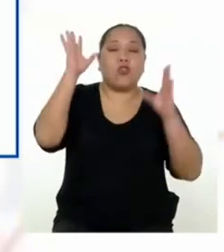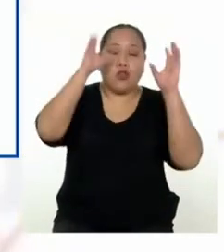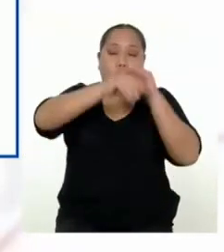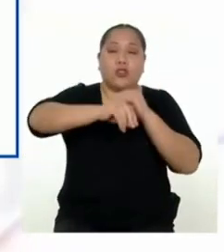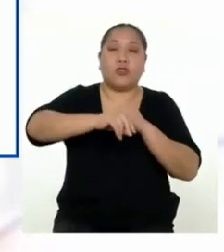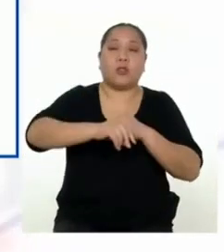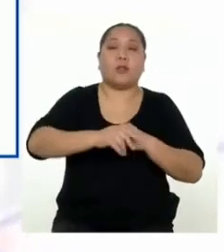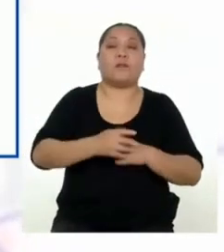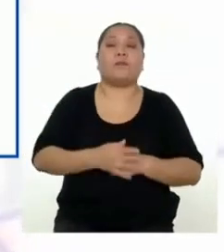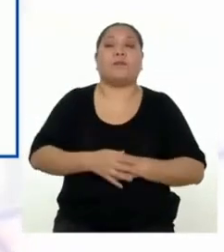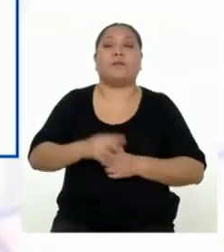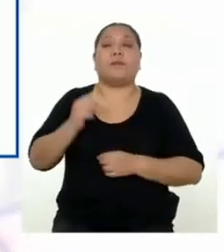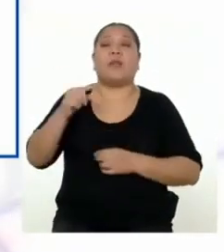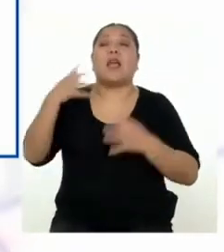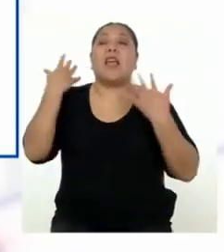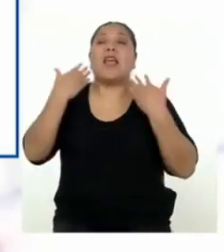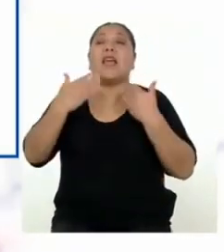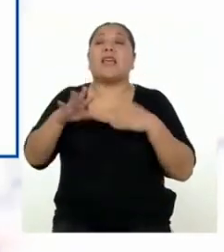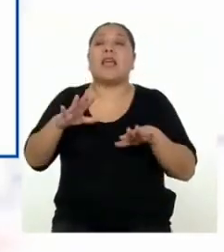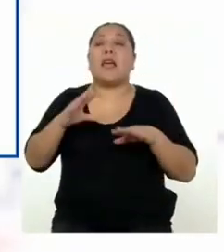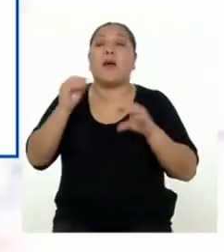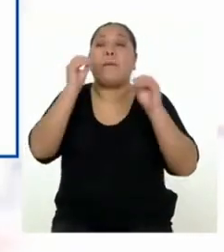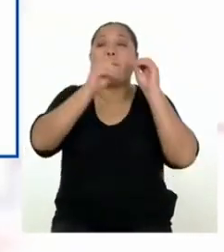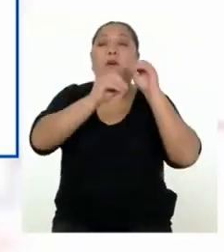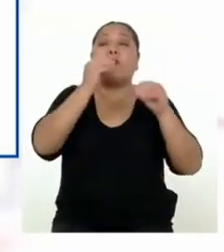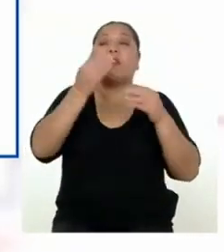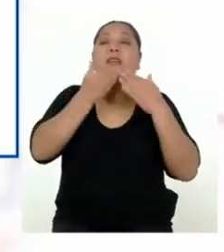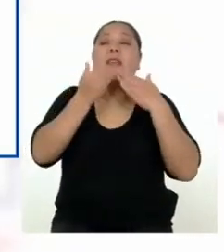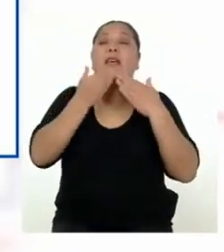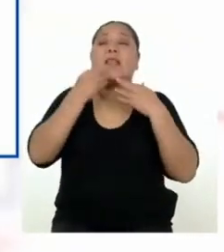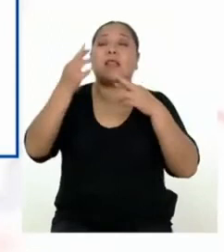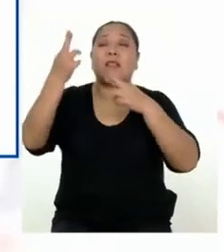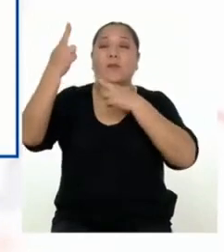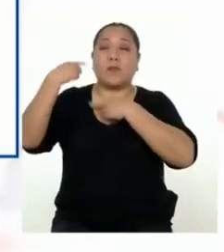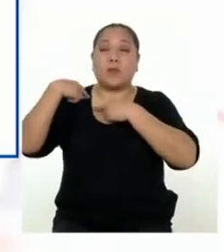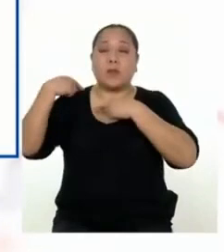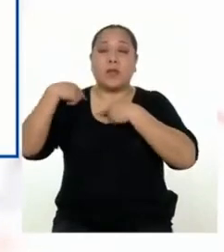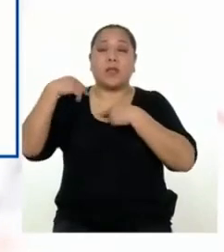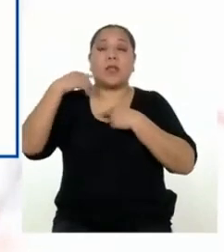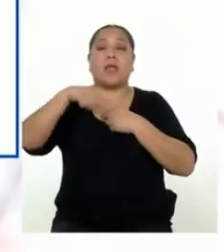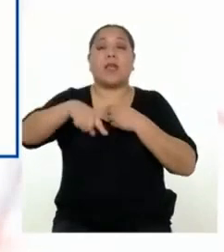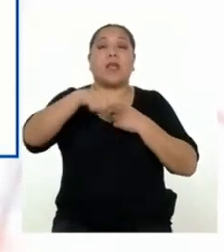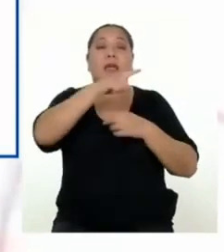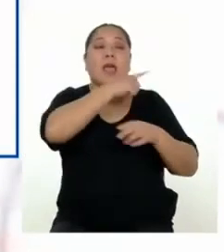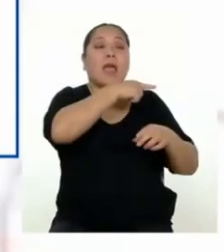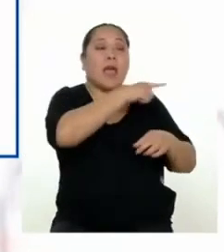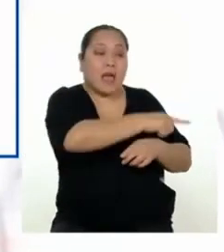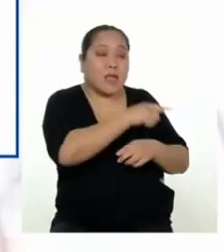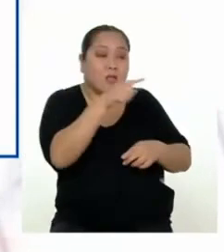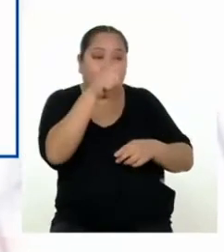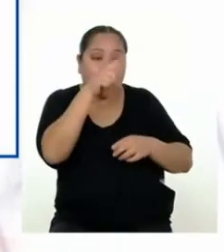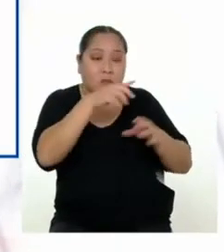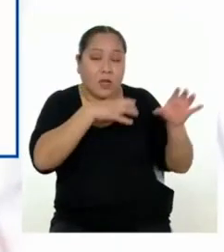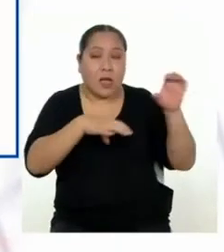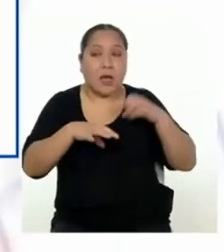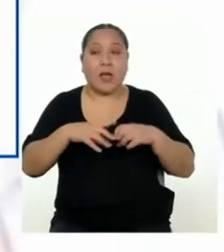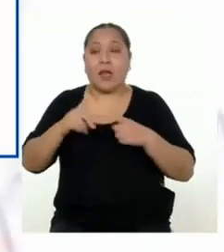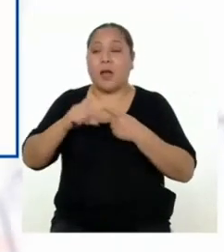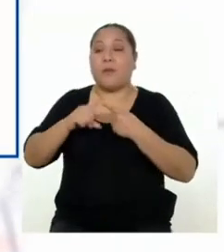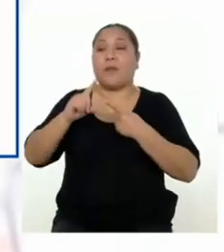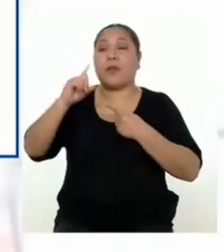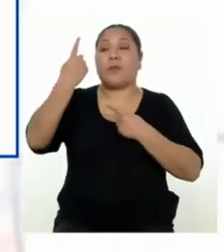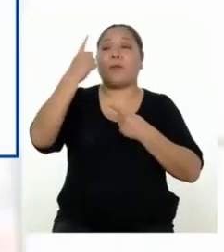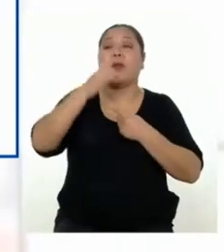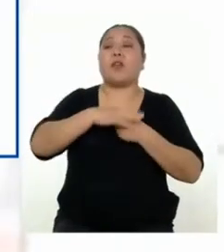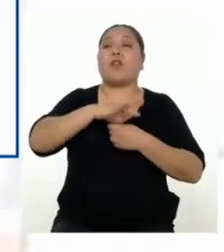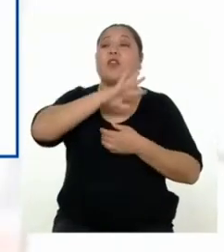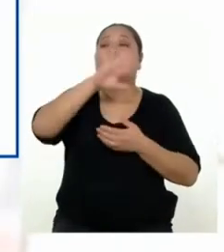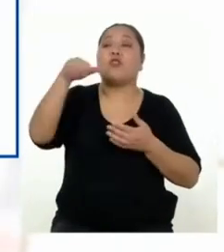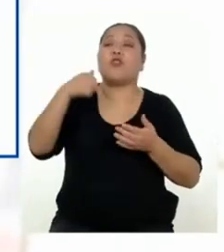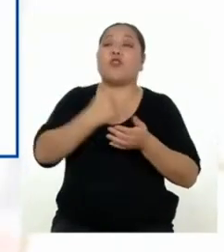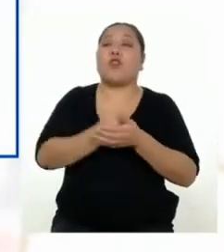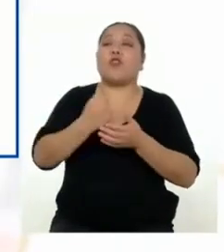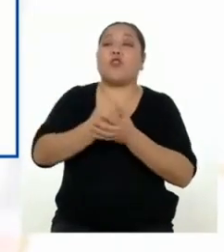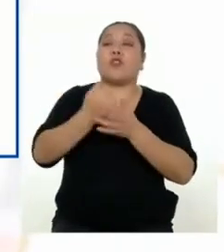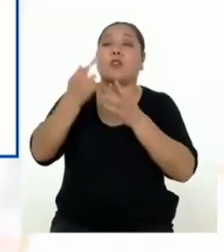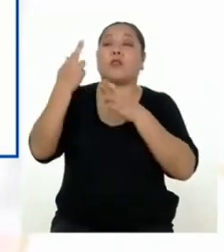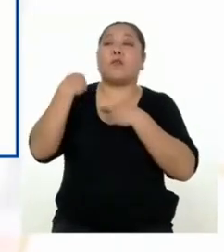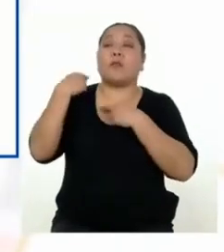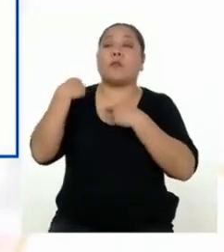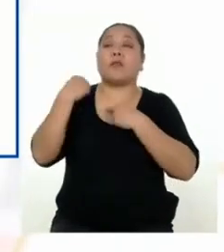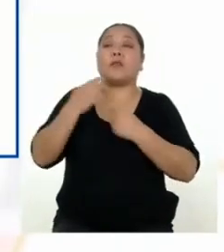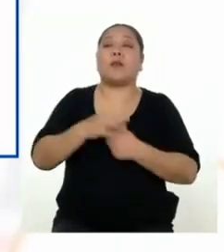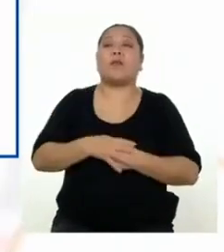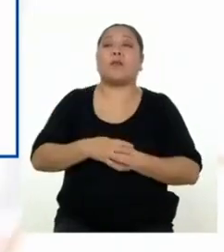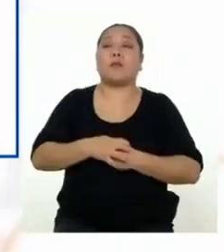Ahora, debes determinar quiénes serán los o las responsables de su cumplimiento. Para la primera tarea, todos seremos